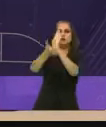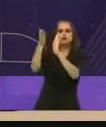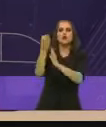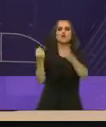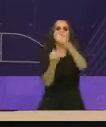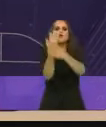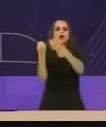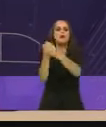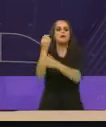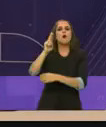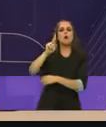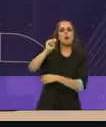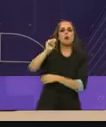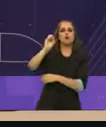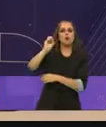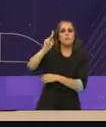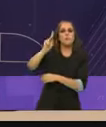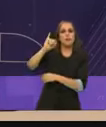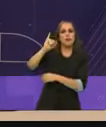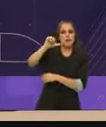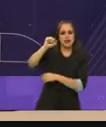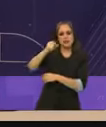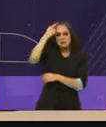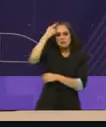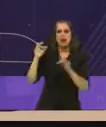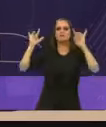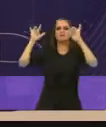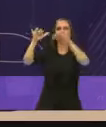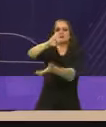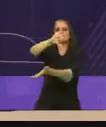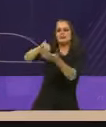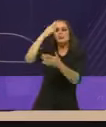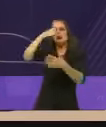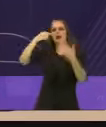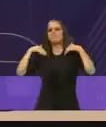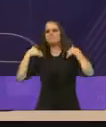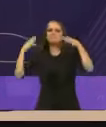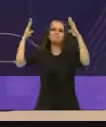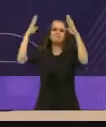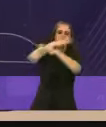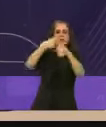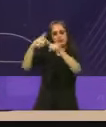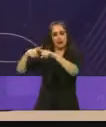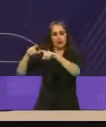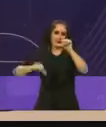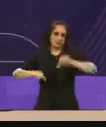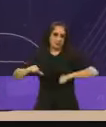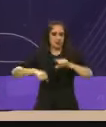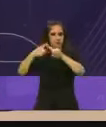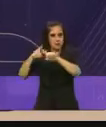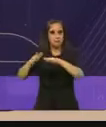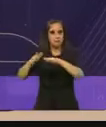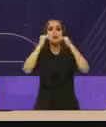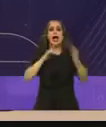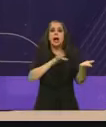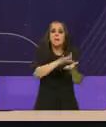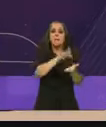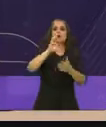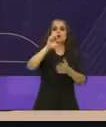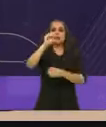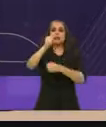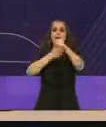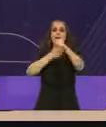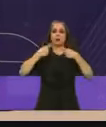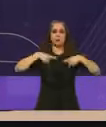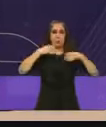económico desde la cuna hasta la universidad, pensión universal a partir de los 60 años y apoyo a las personas